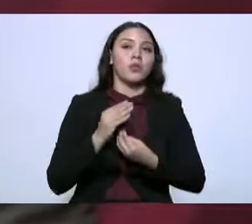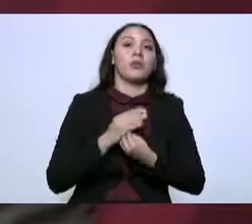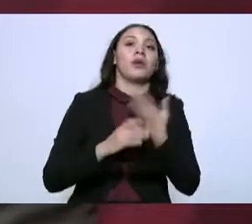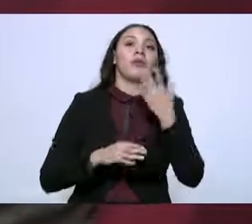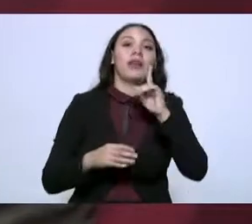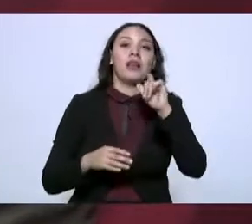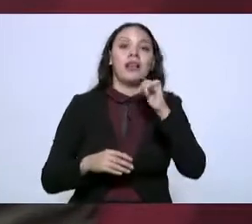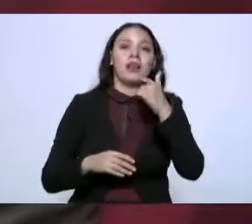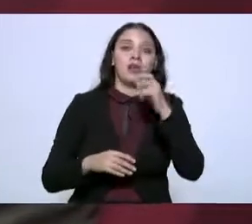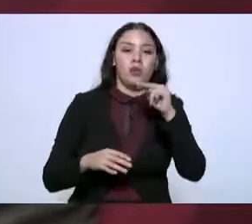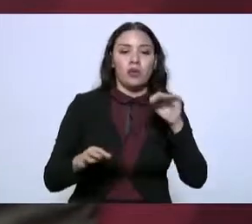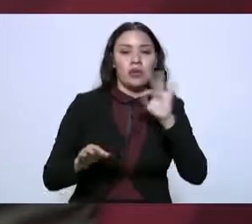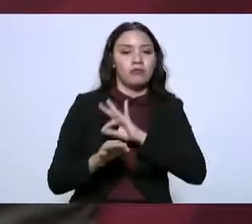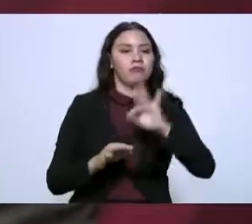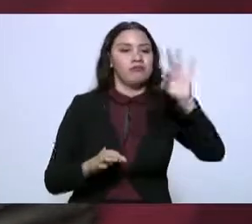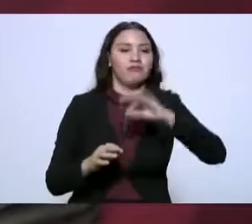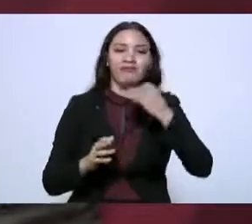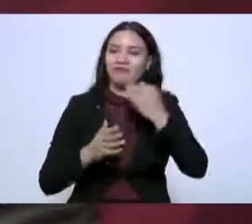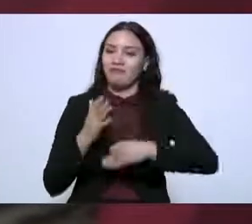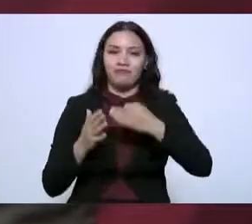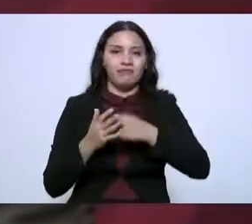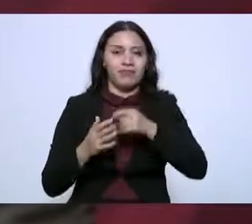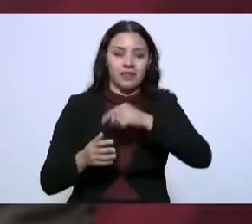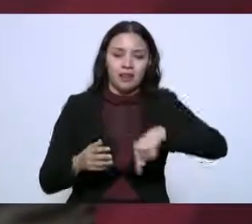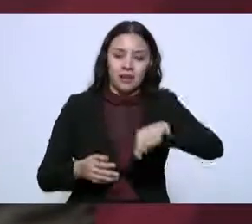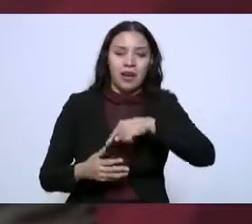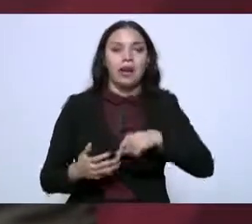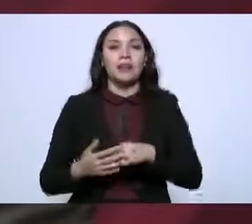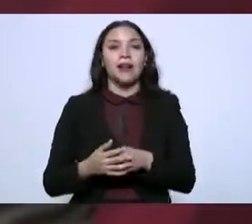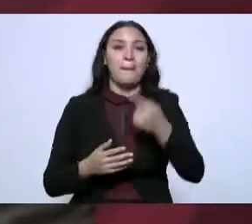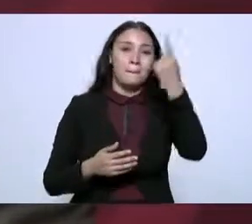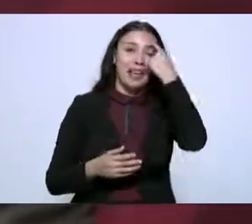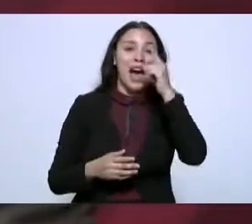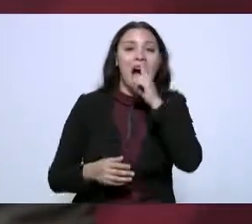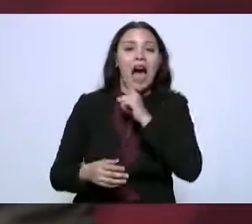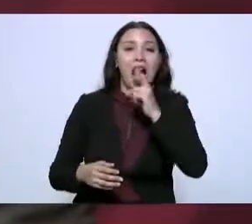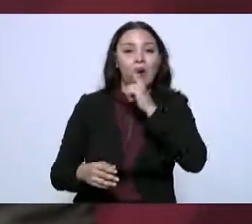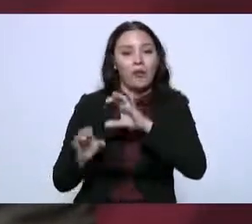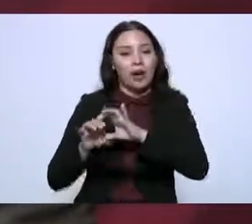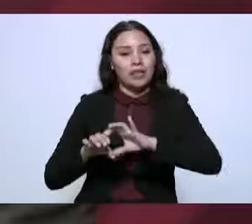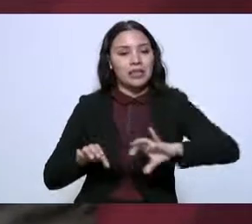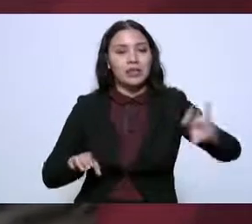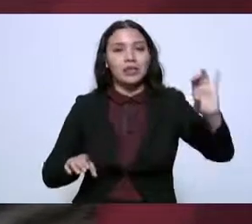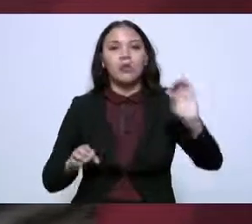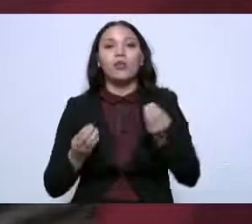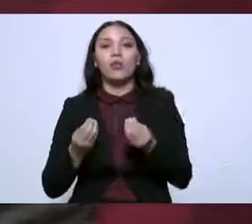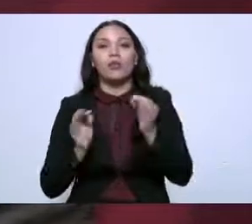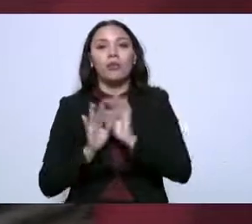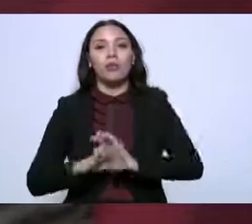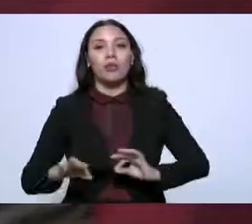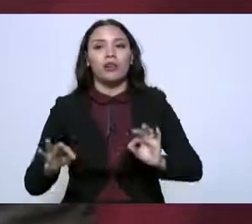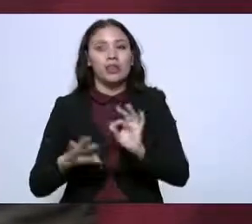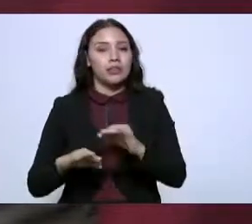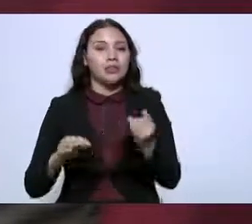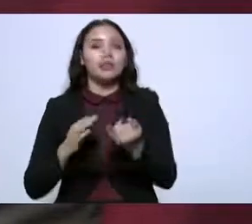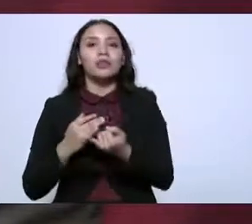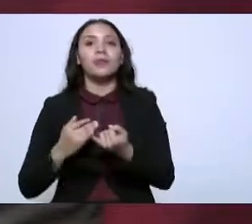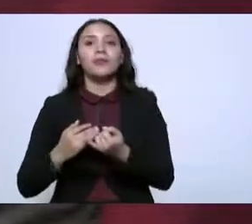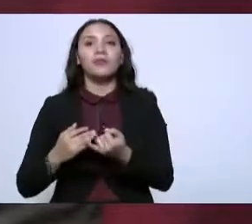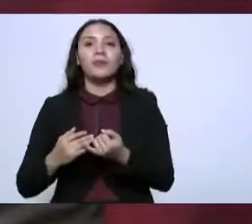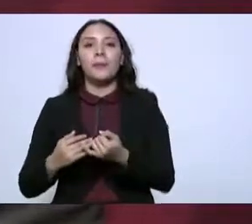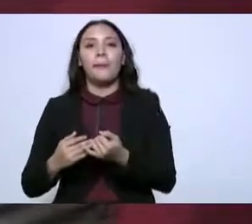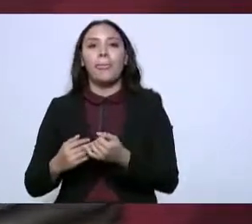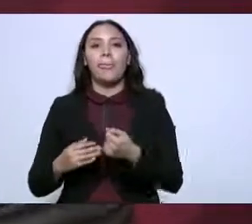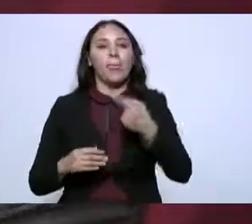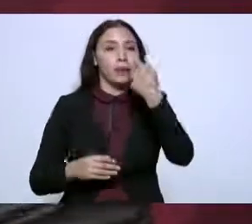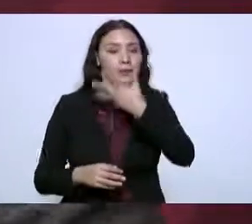lagunario, que depende de ella el agua potable de esta zona tan importante, y ya mencionaron también en la